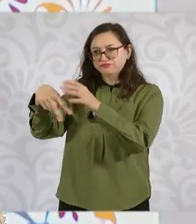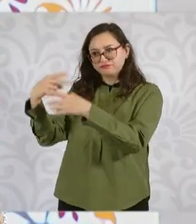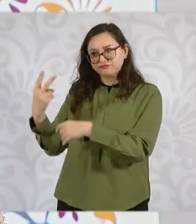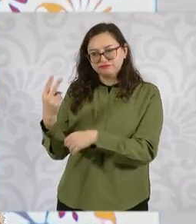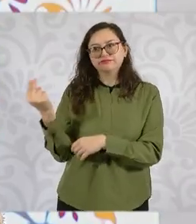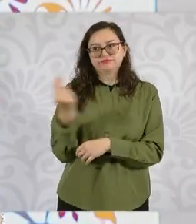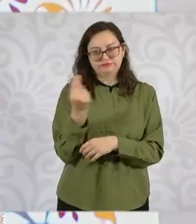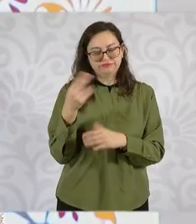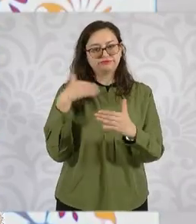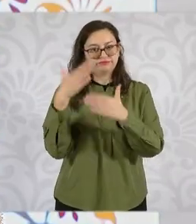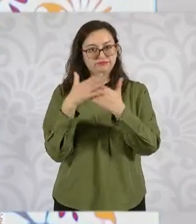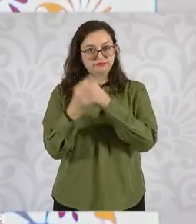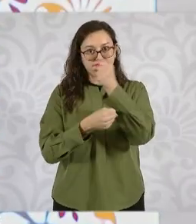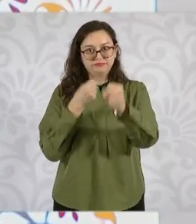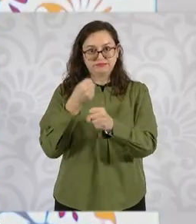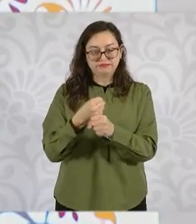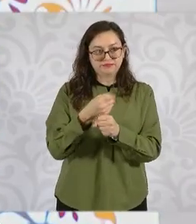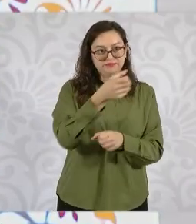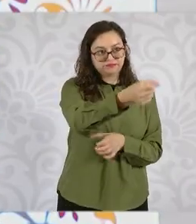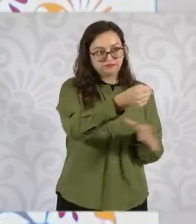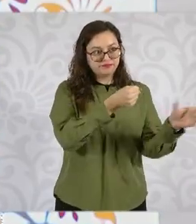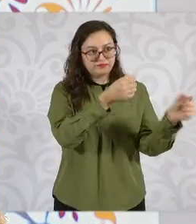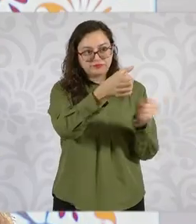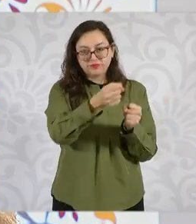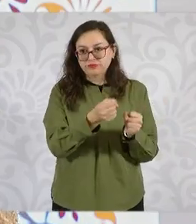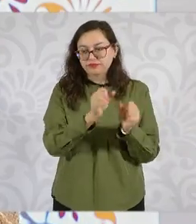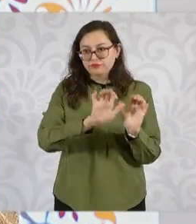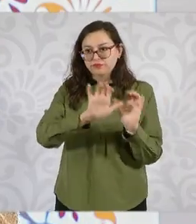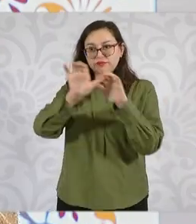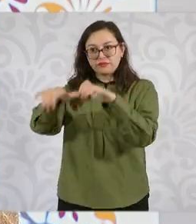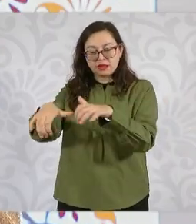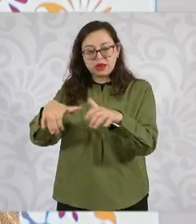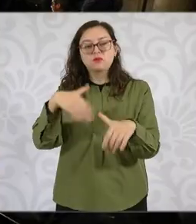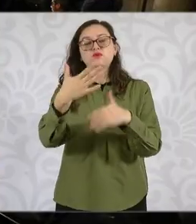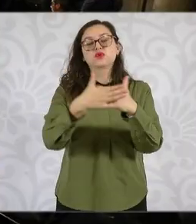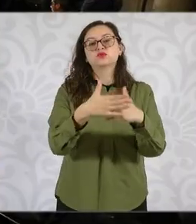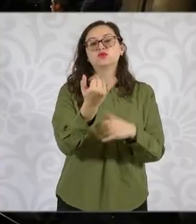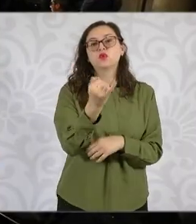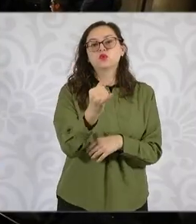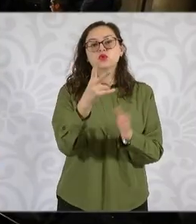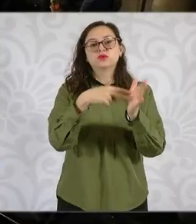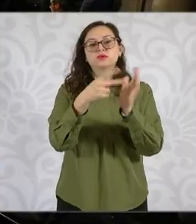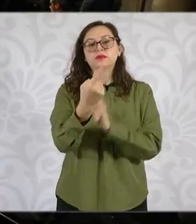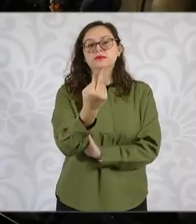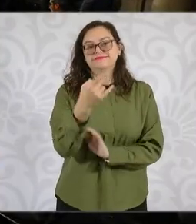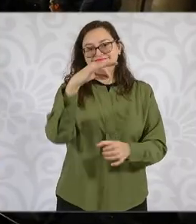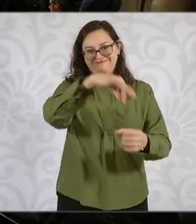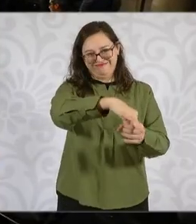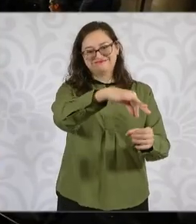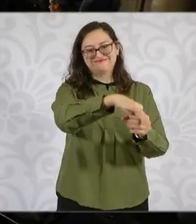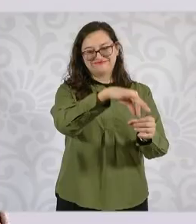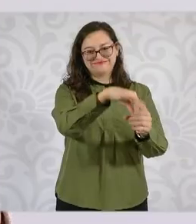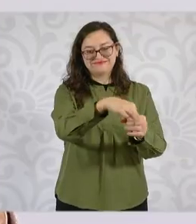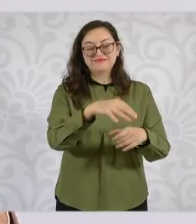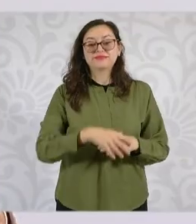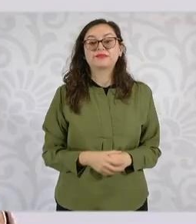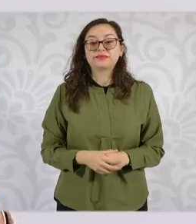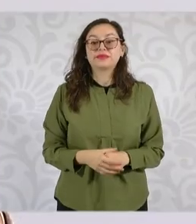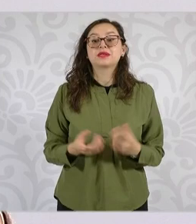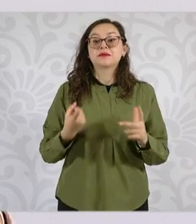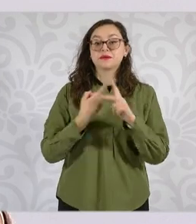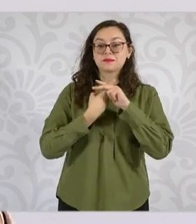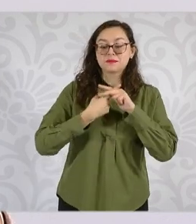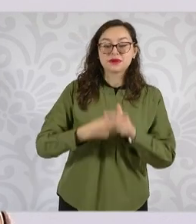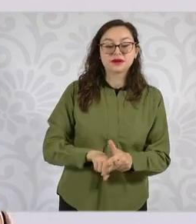el próximo junio de 2025. Entonces, vamos a empezar con Edna, Octavio,